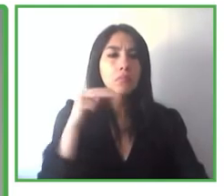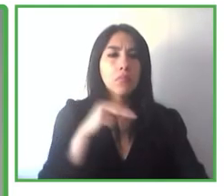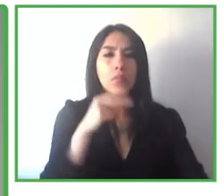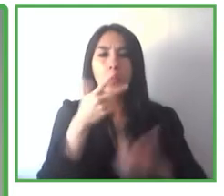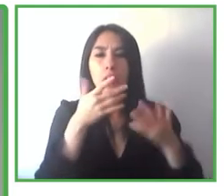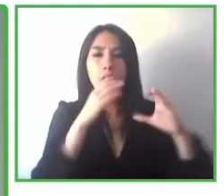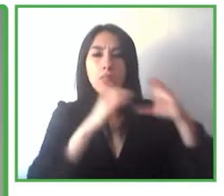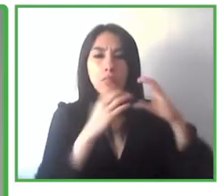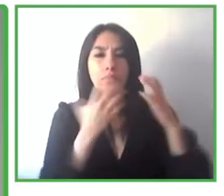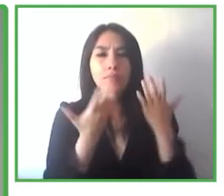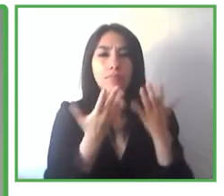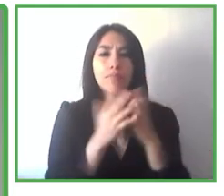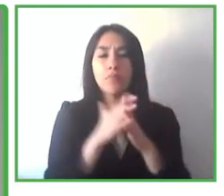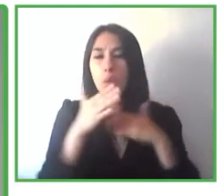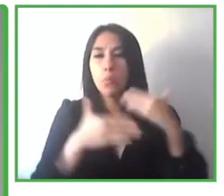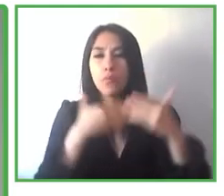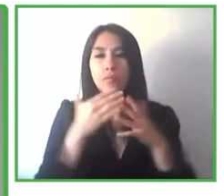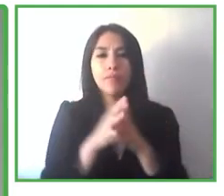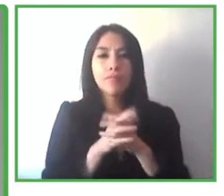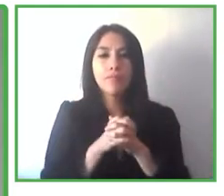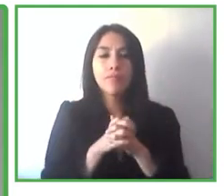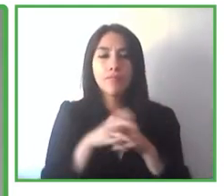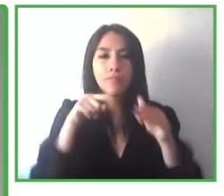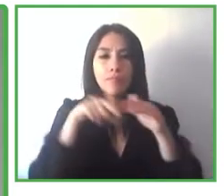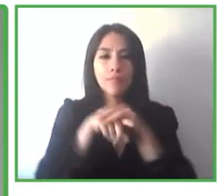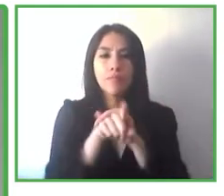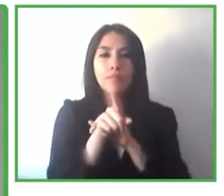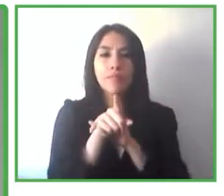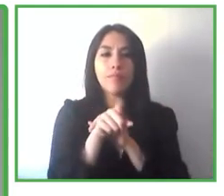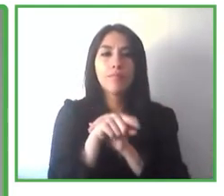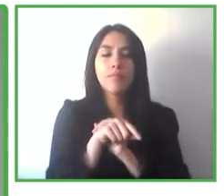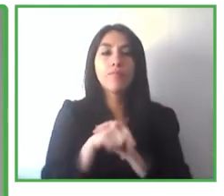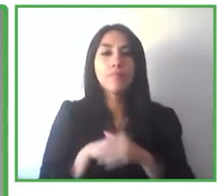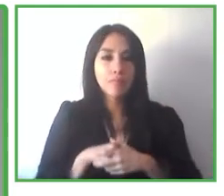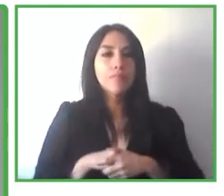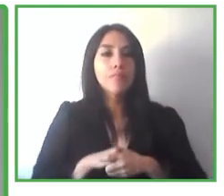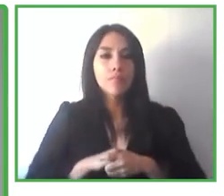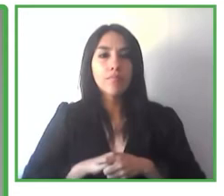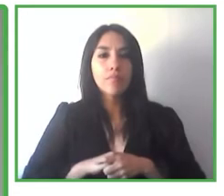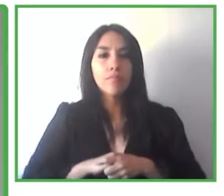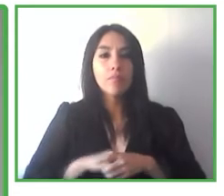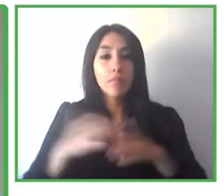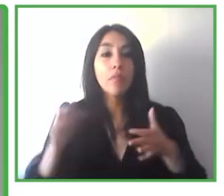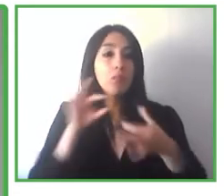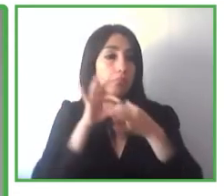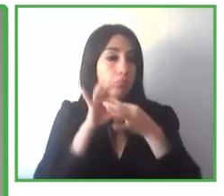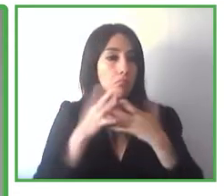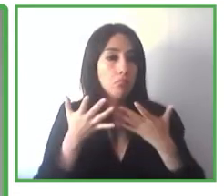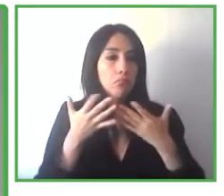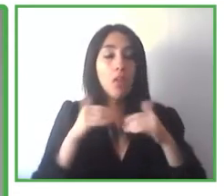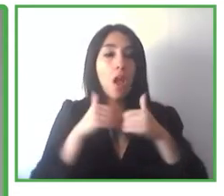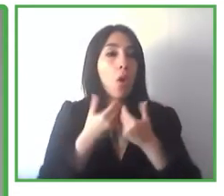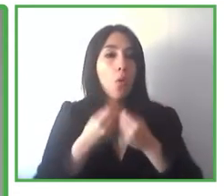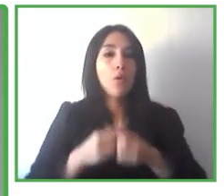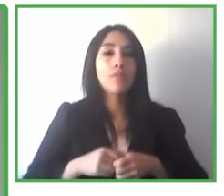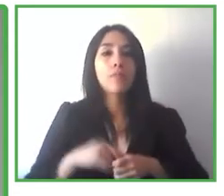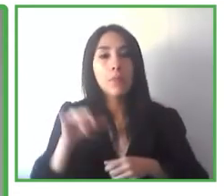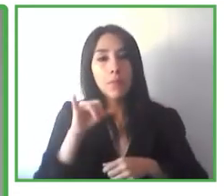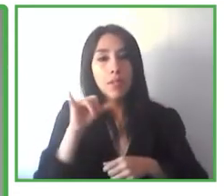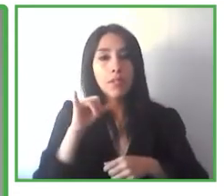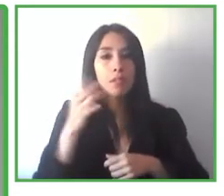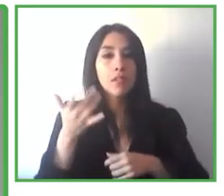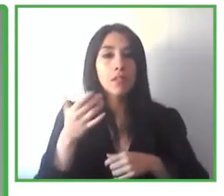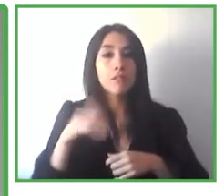como accesibilidad, ¿de acuerdo? Y eso, ¿a qué está ligado también? Pues está ligado de una forma muy importante en que en los países